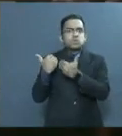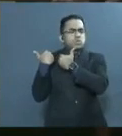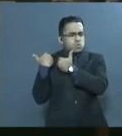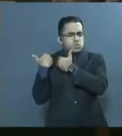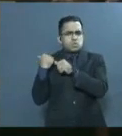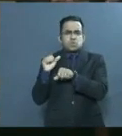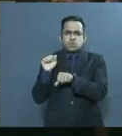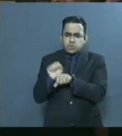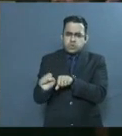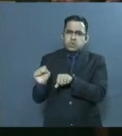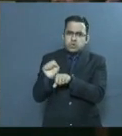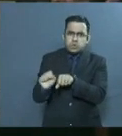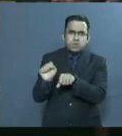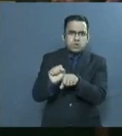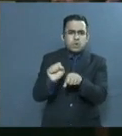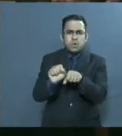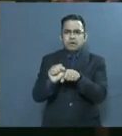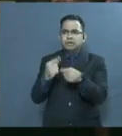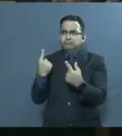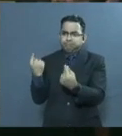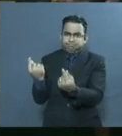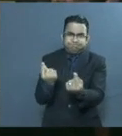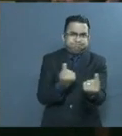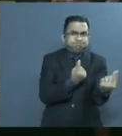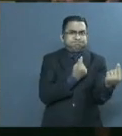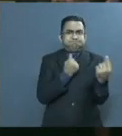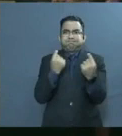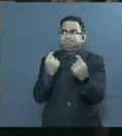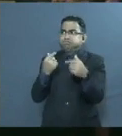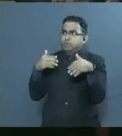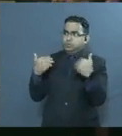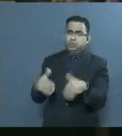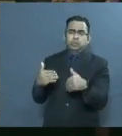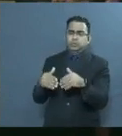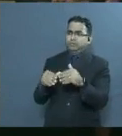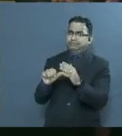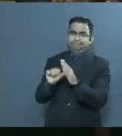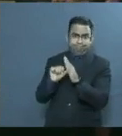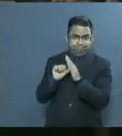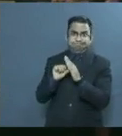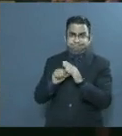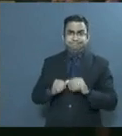sobre sus hombres con responsabilidades inconmesurables.